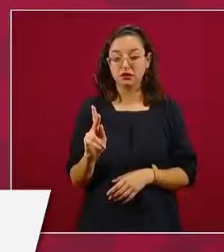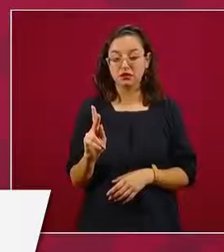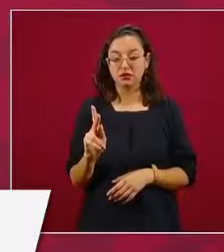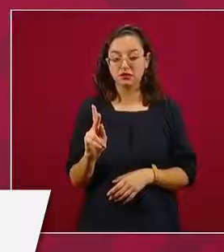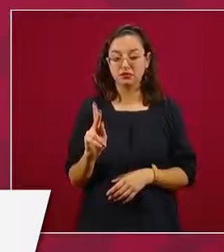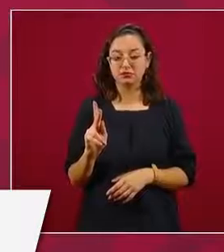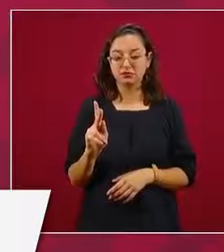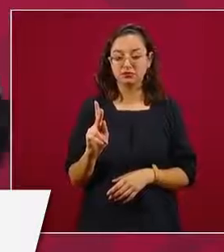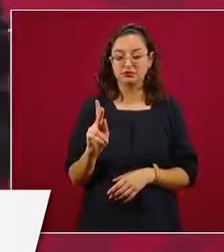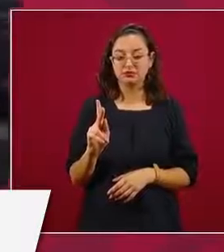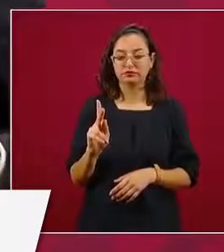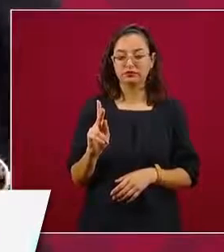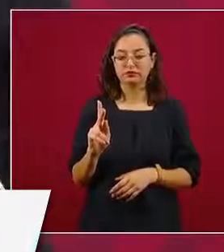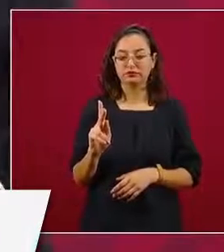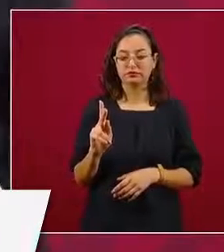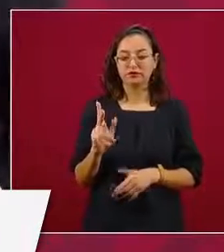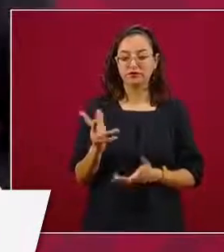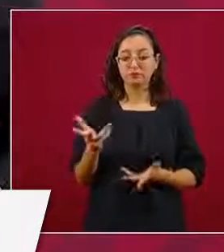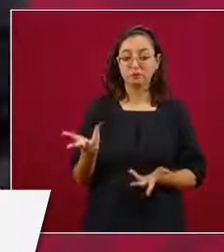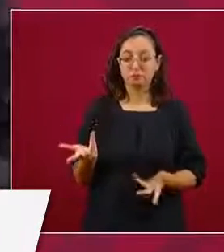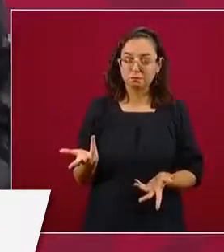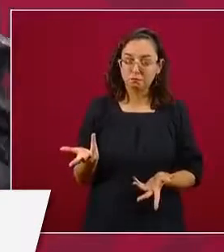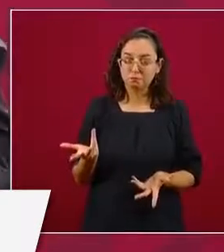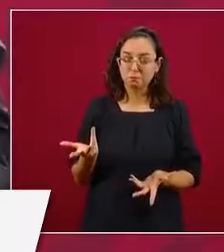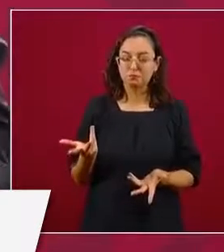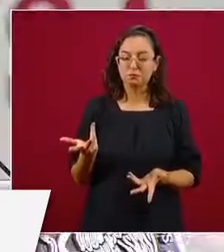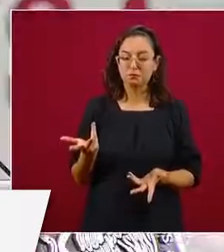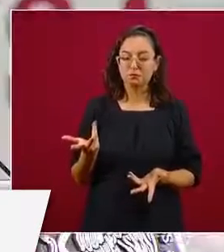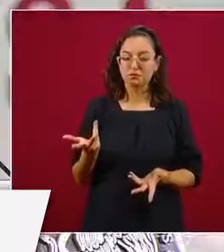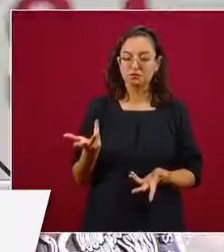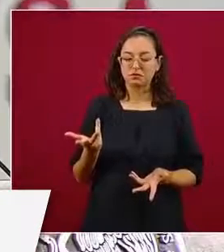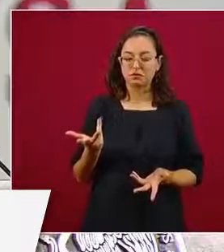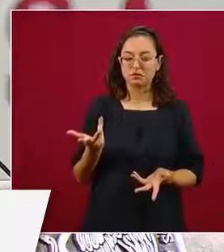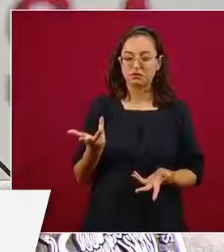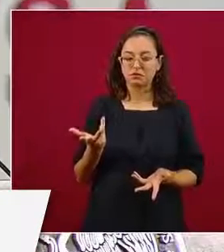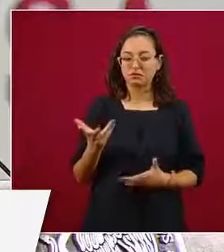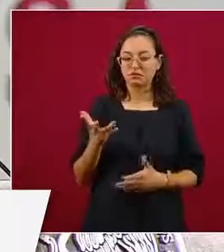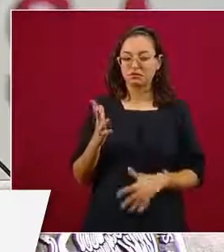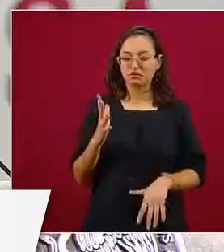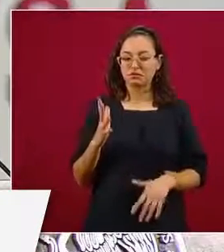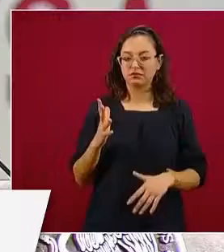asegurarlo.